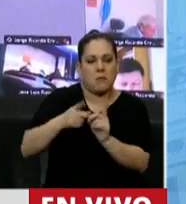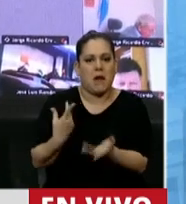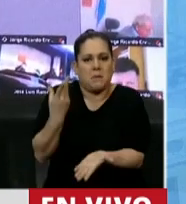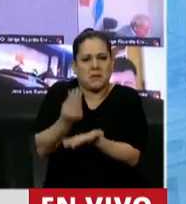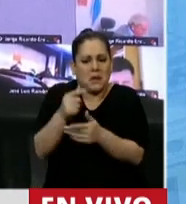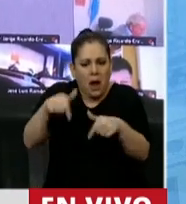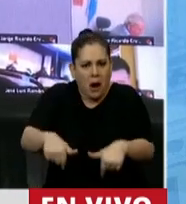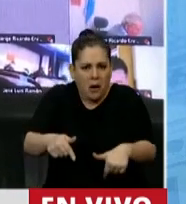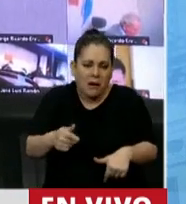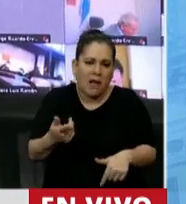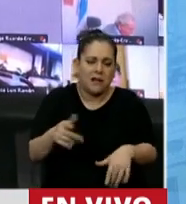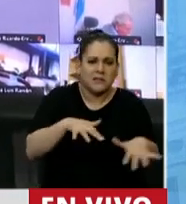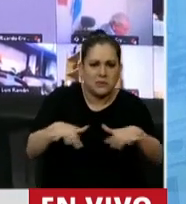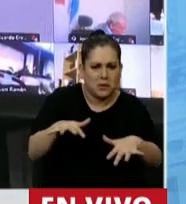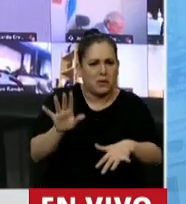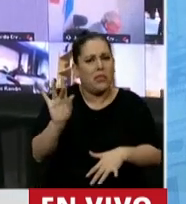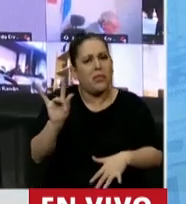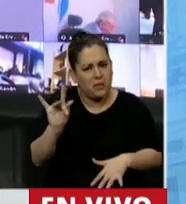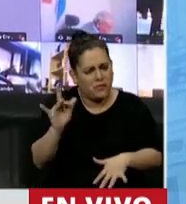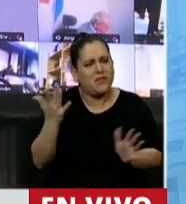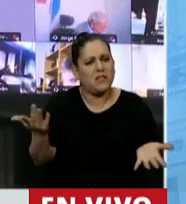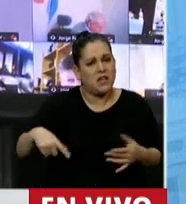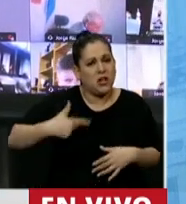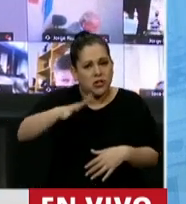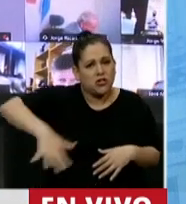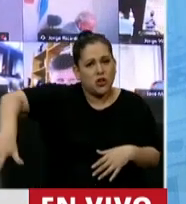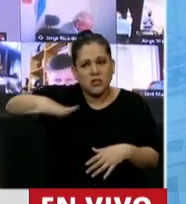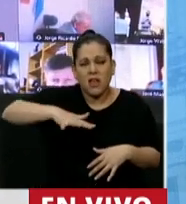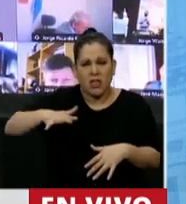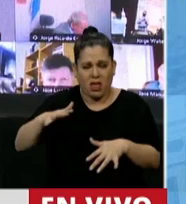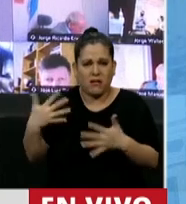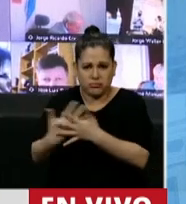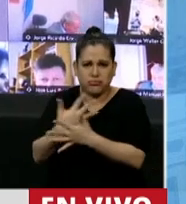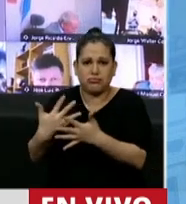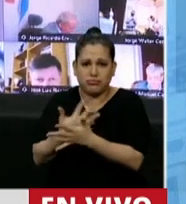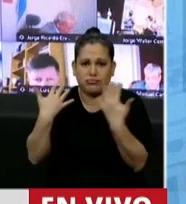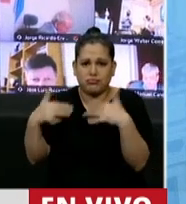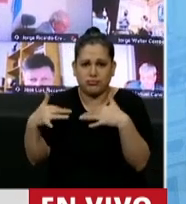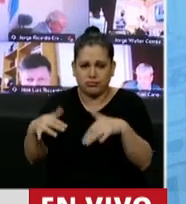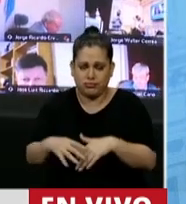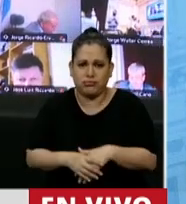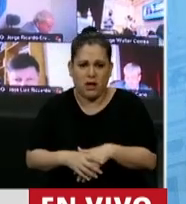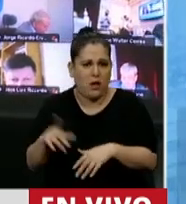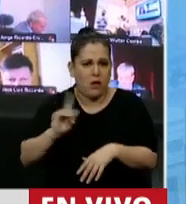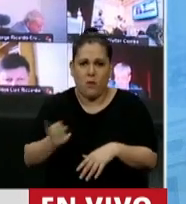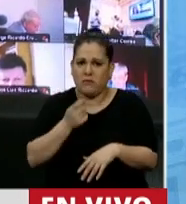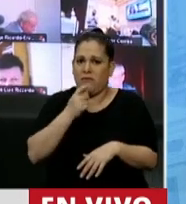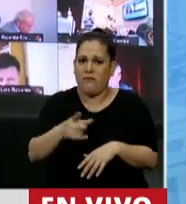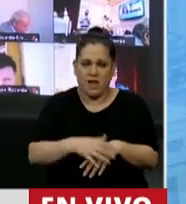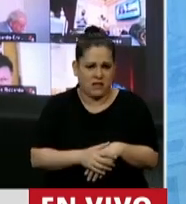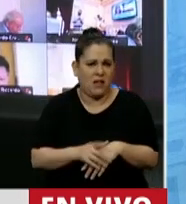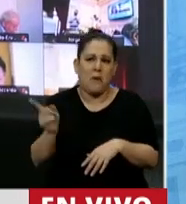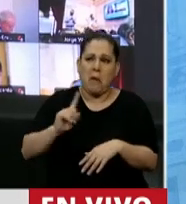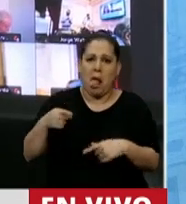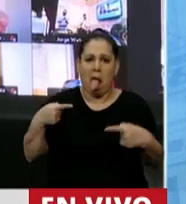tiempos sencillos. La sociedad está pasando peripecies. No son tiempos sencillos. No son tiempos de